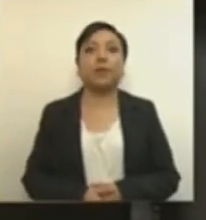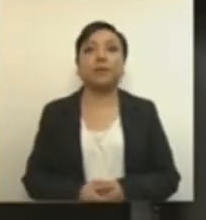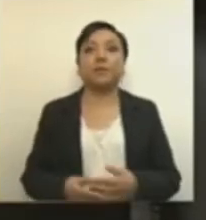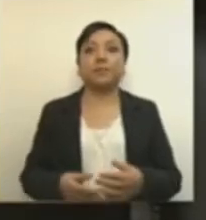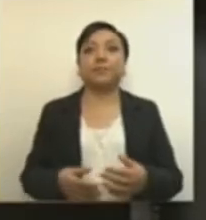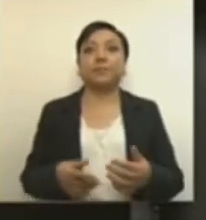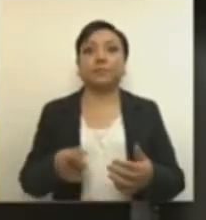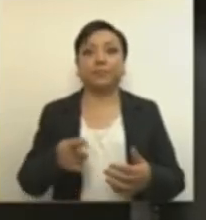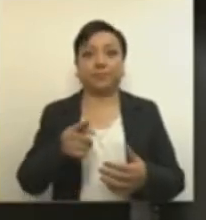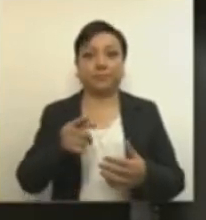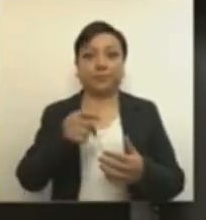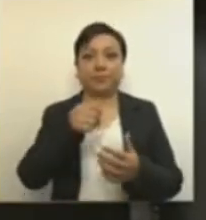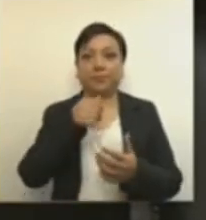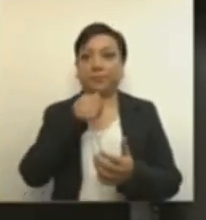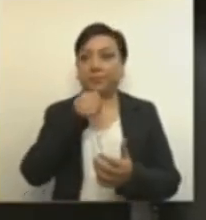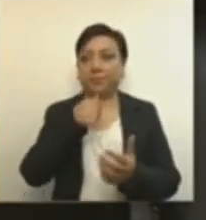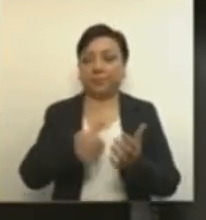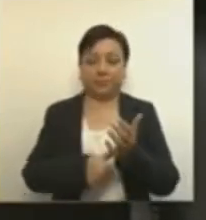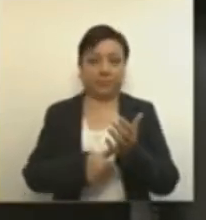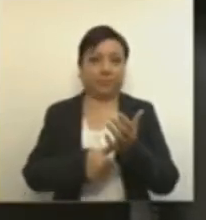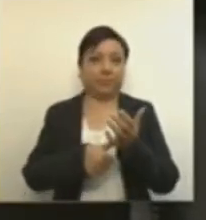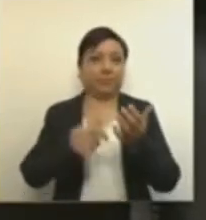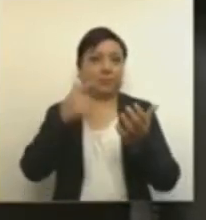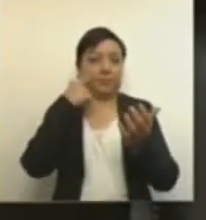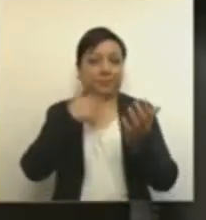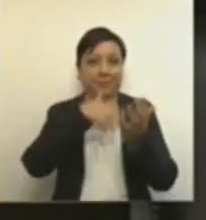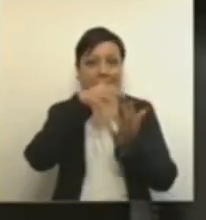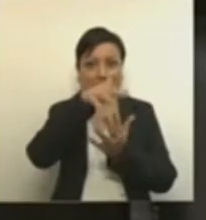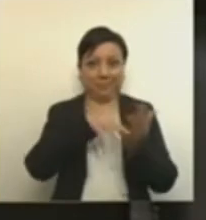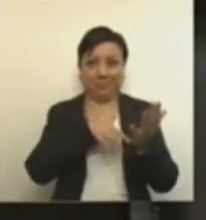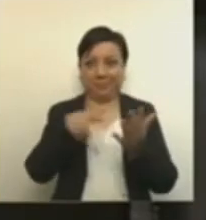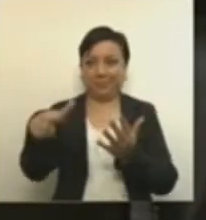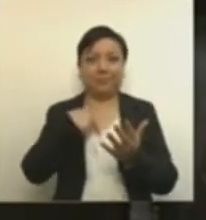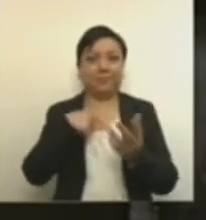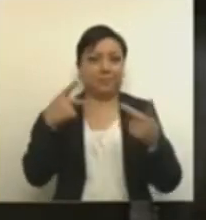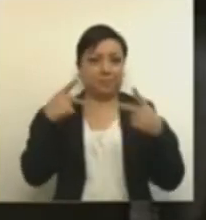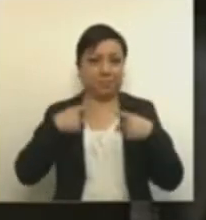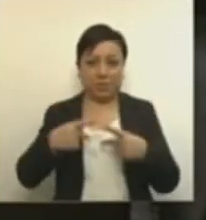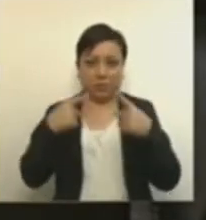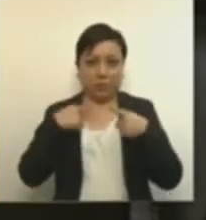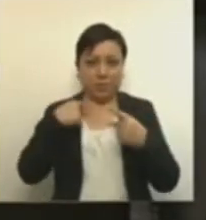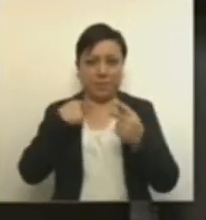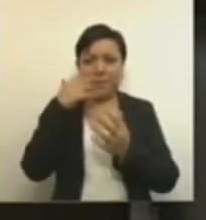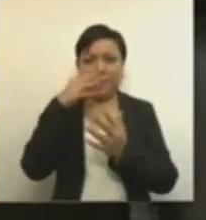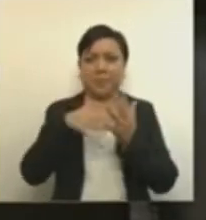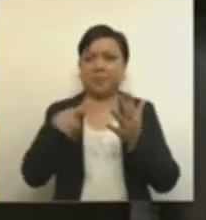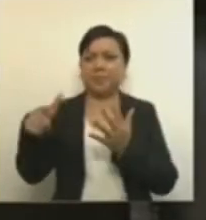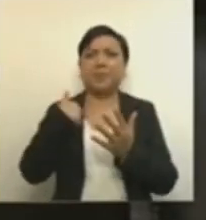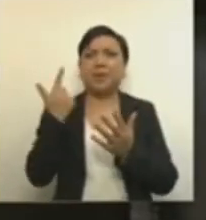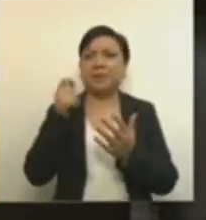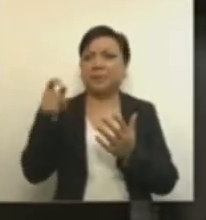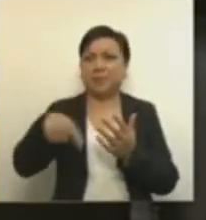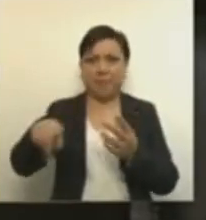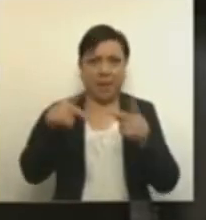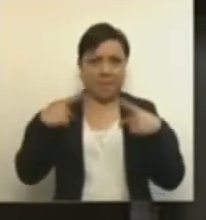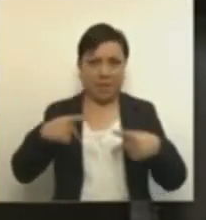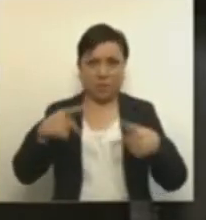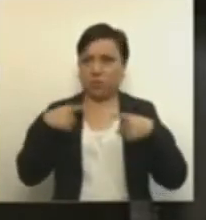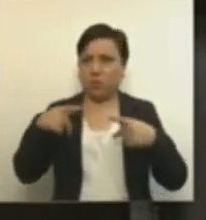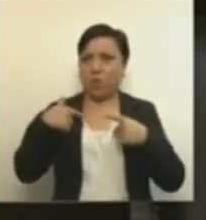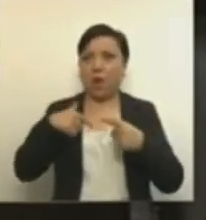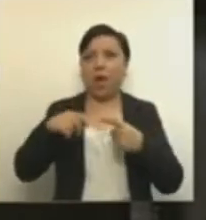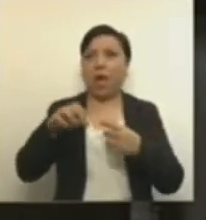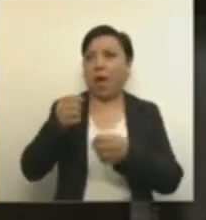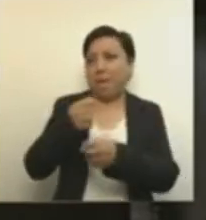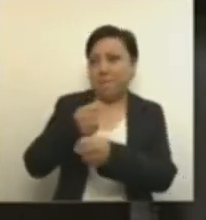amados para posteriormente revictimizarlas. Es la de las víctimas que el presidente López Obrador acogió el